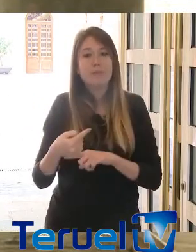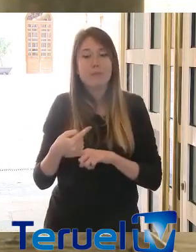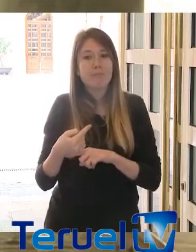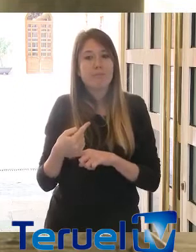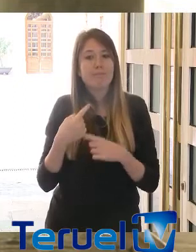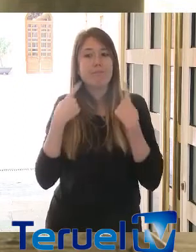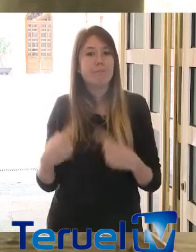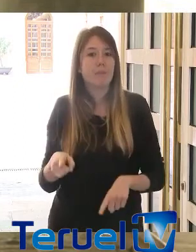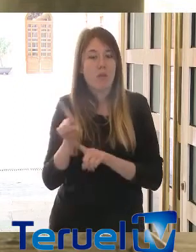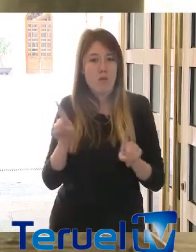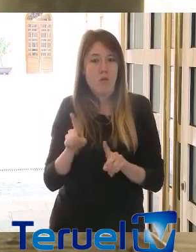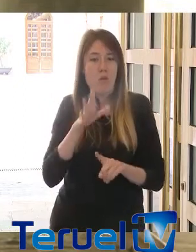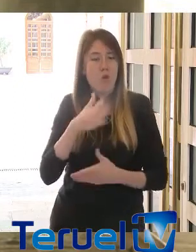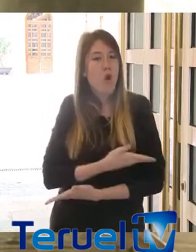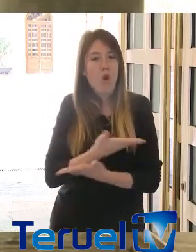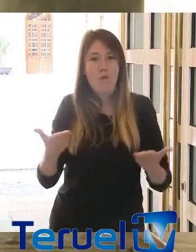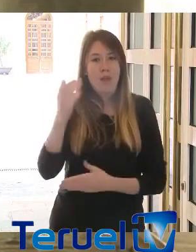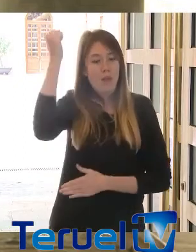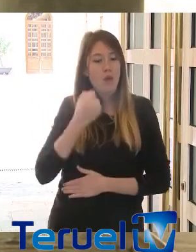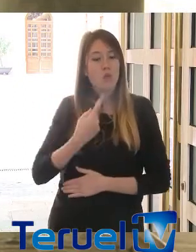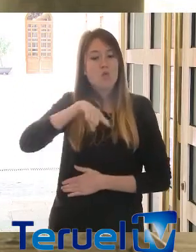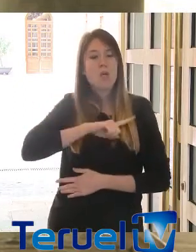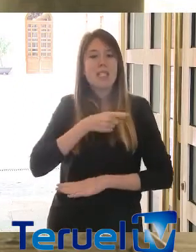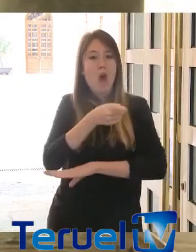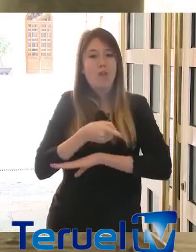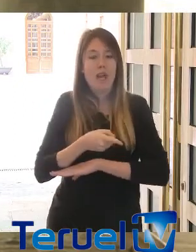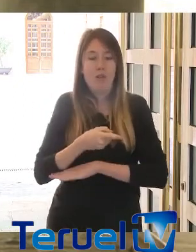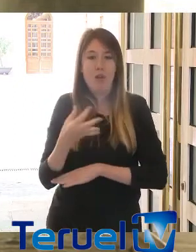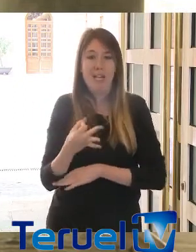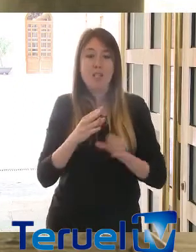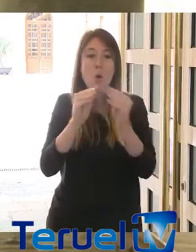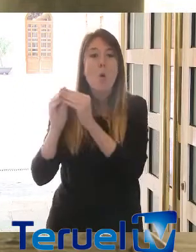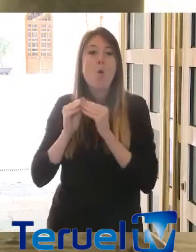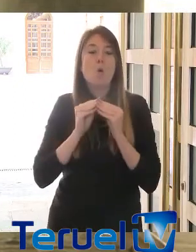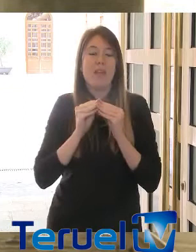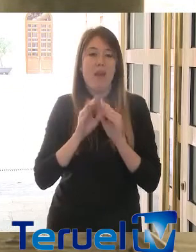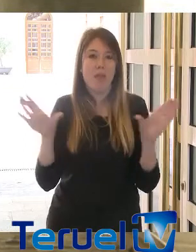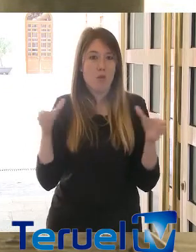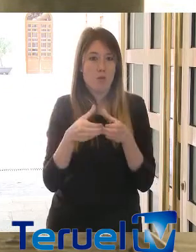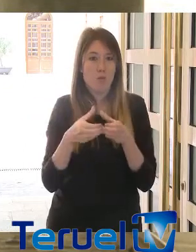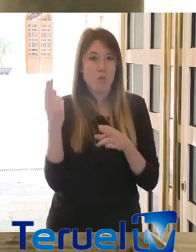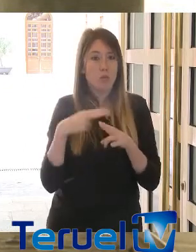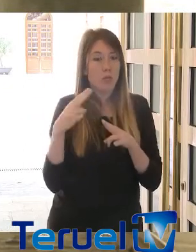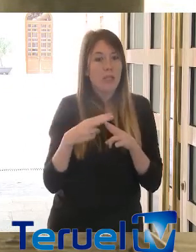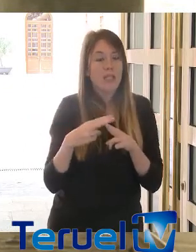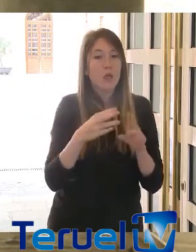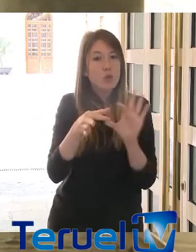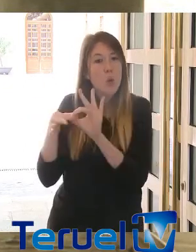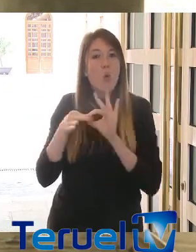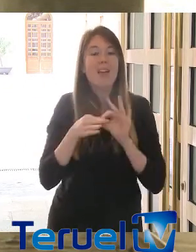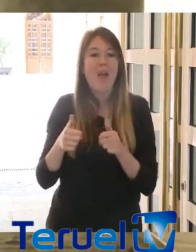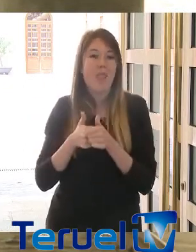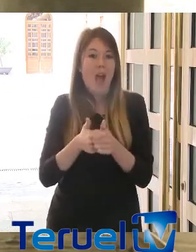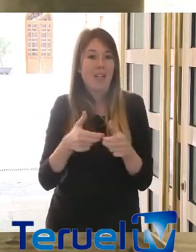depositar en nosotros, porque, en definitiva, es nuestra obligación. La unidad de los políticos, la unidad de los agentes